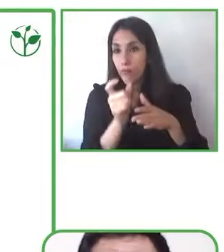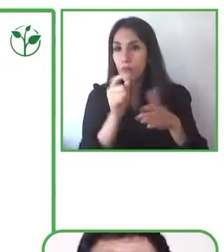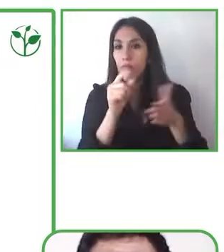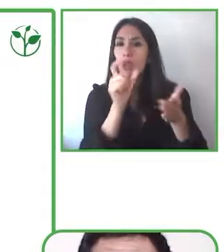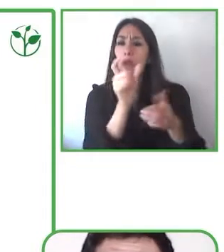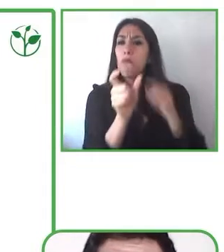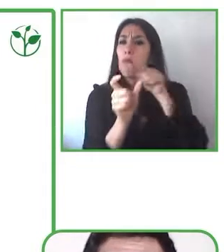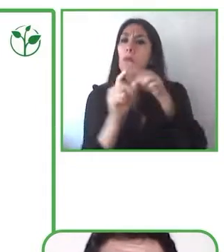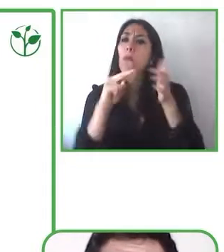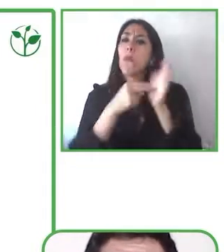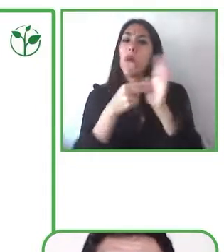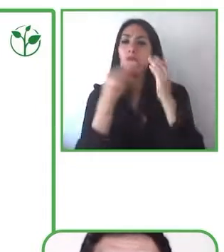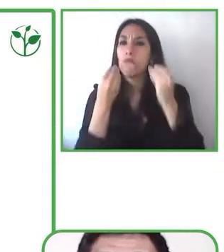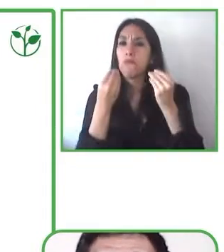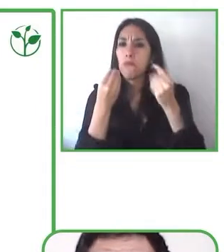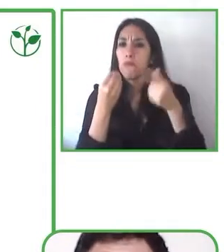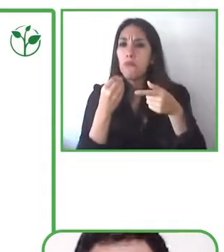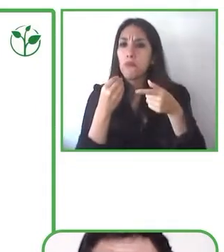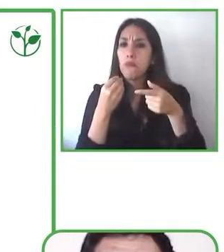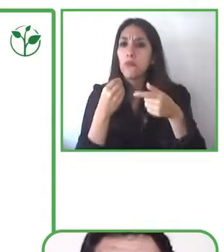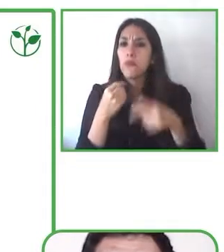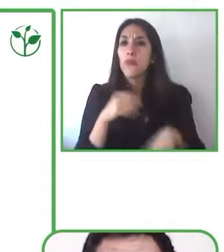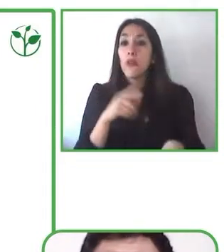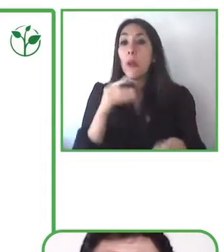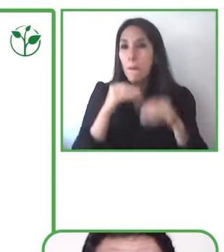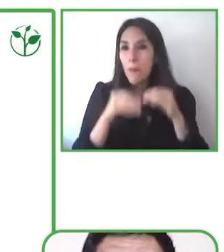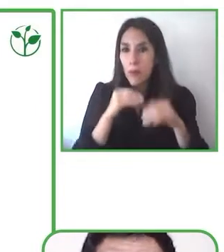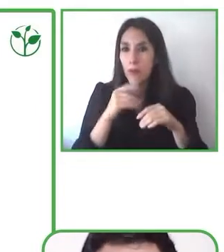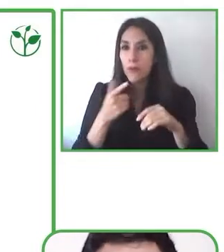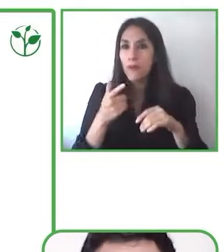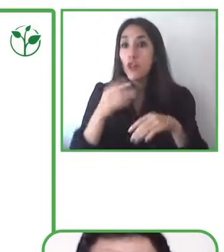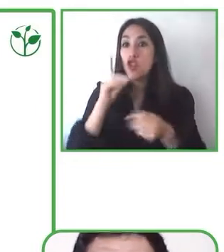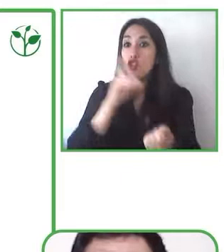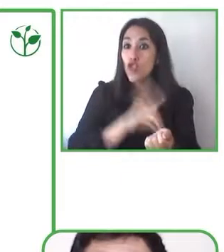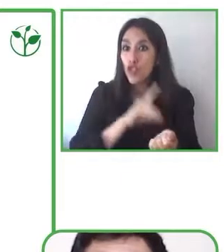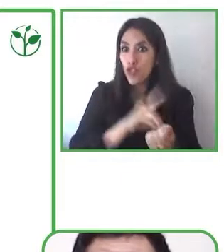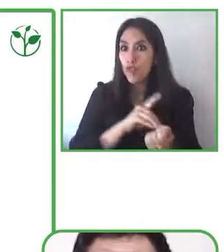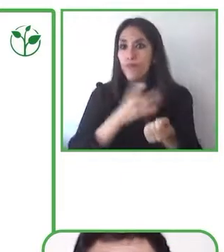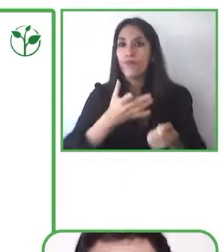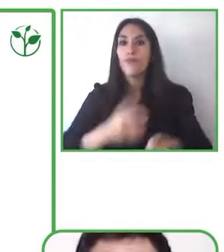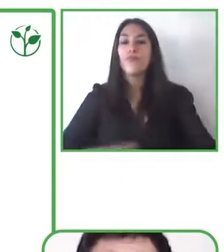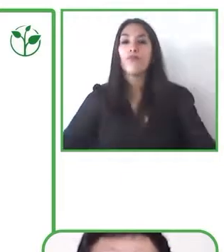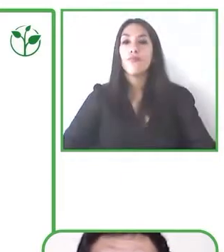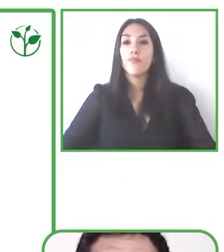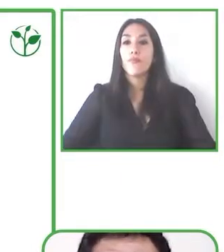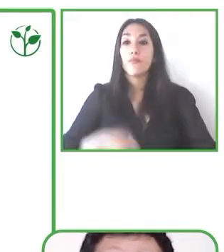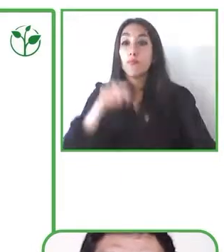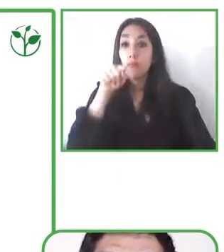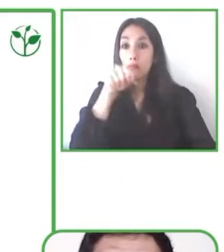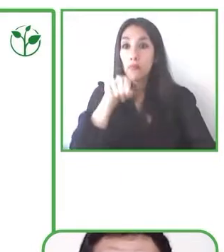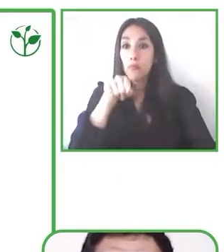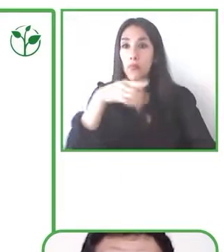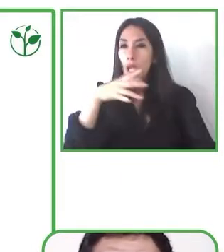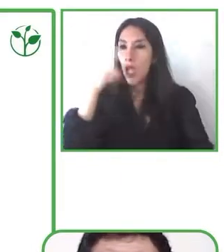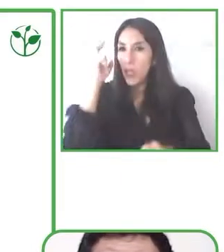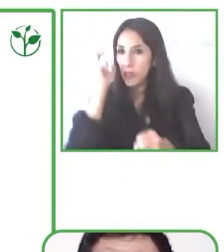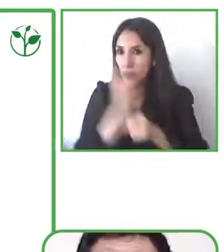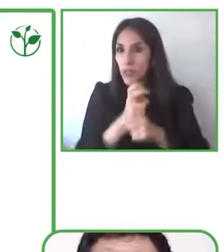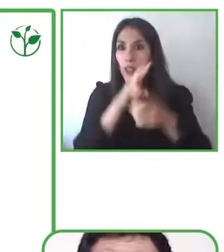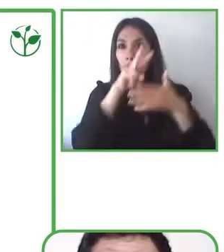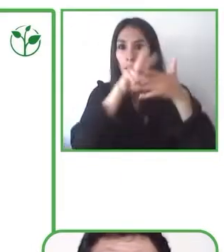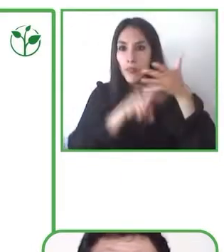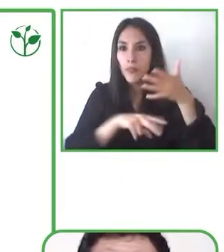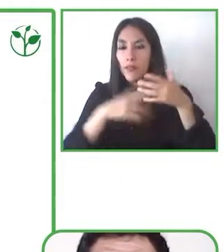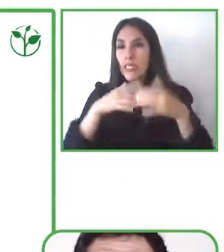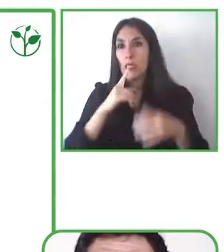niños con desarrollo típico, que presentan dificultades específicas en la comprensión lectora, tienen este perfil sumamente